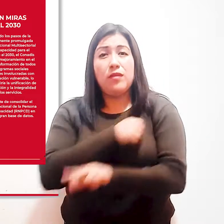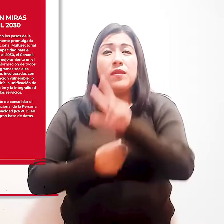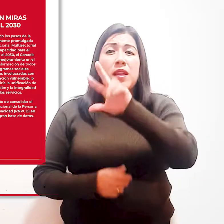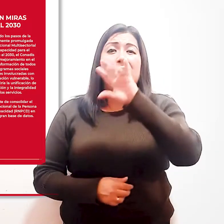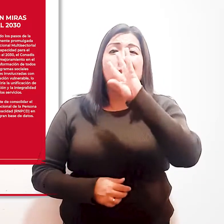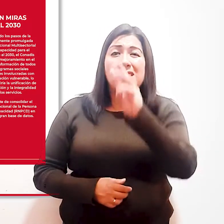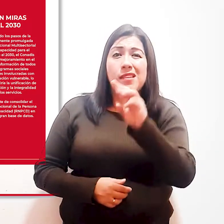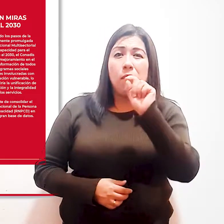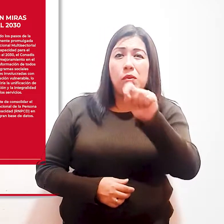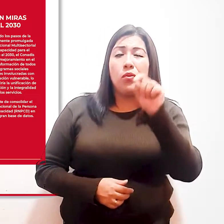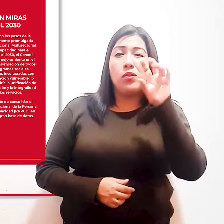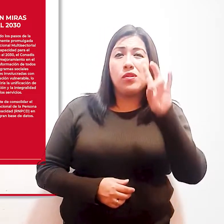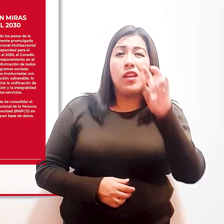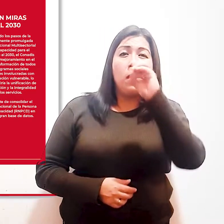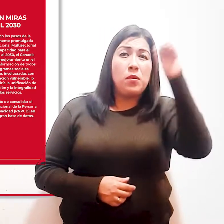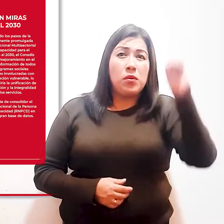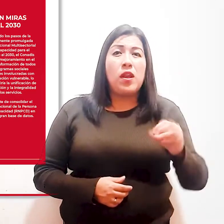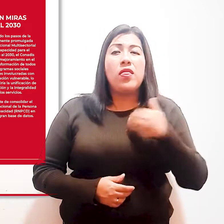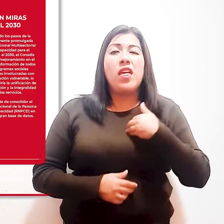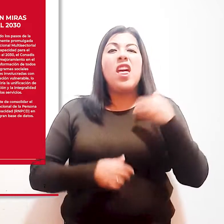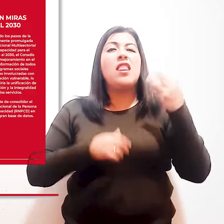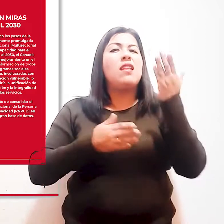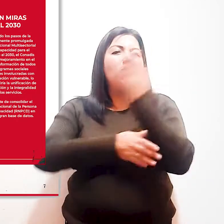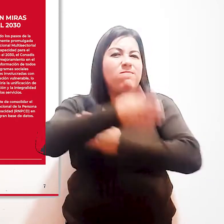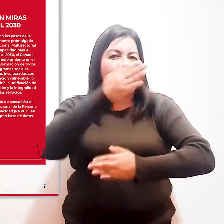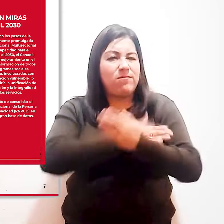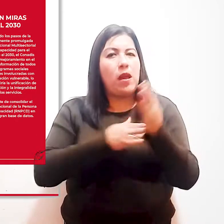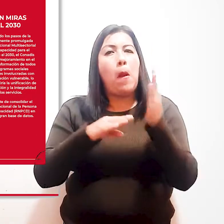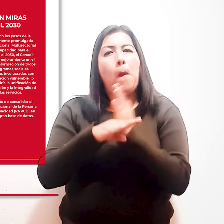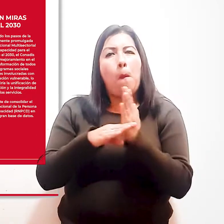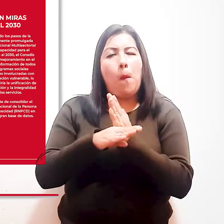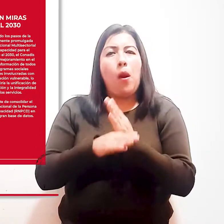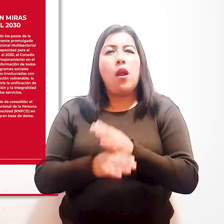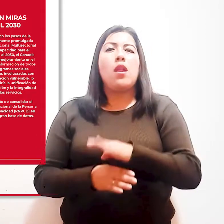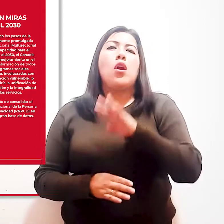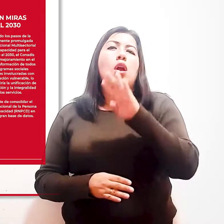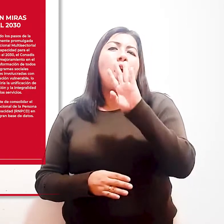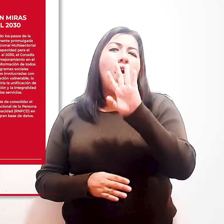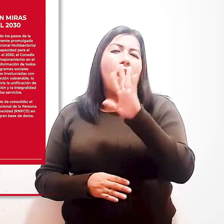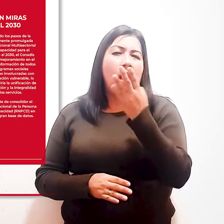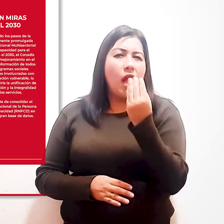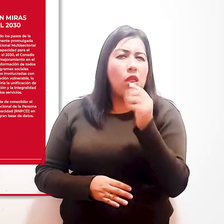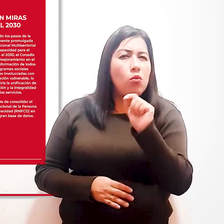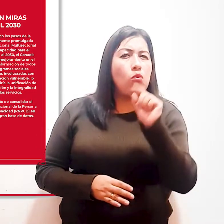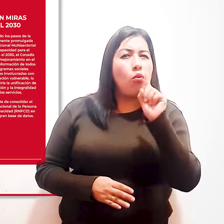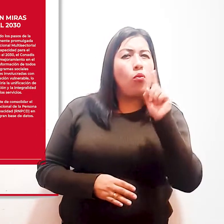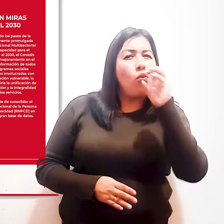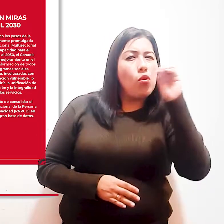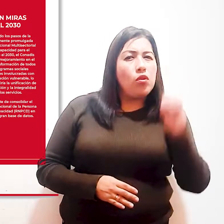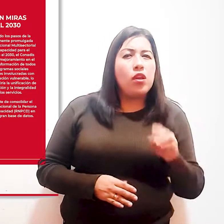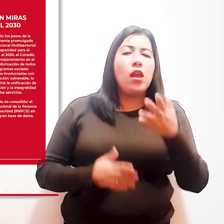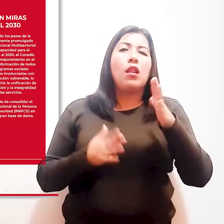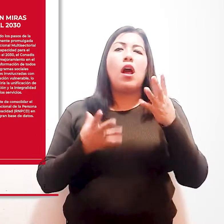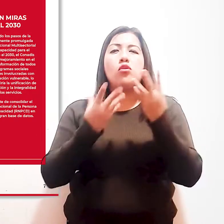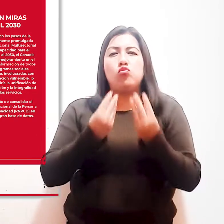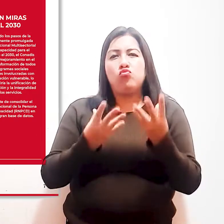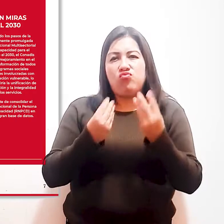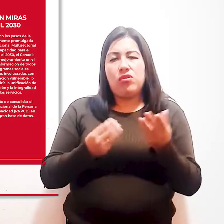.6% con discapacidad moderada y un 14.1% con discapacidad leve.